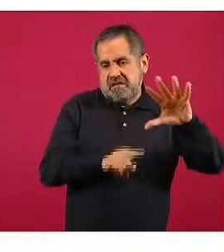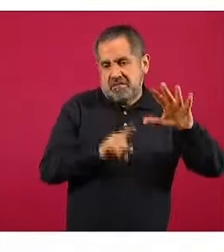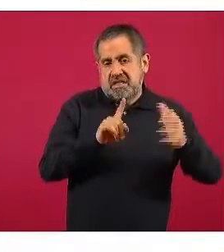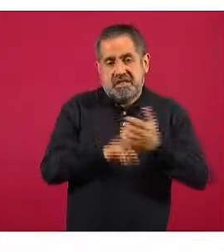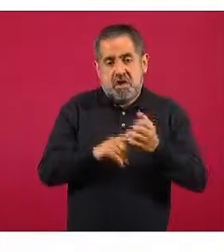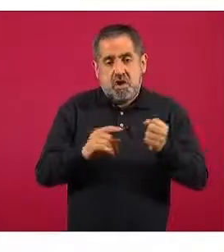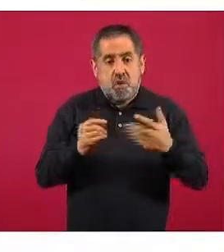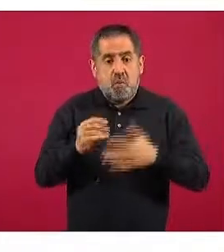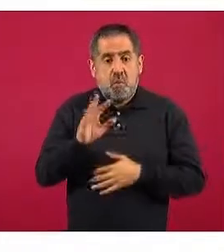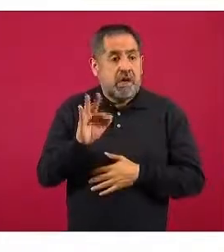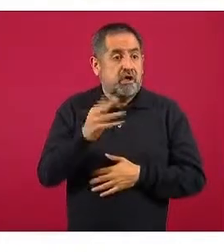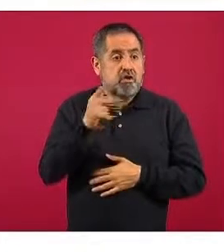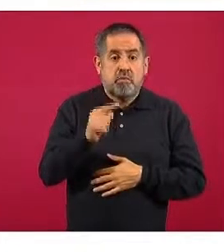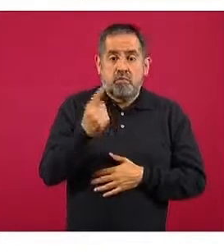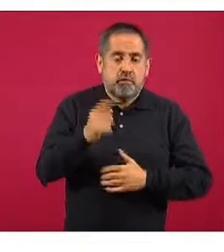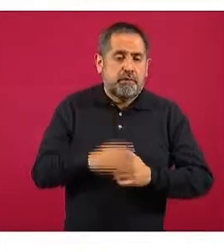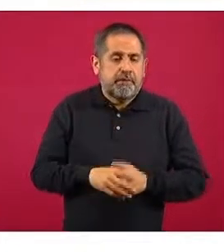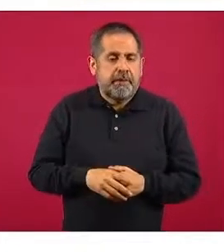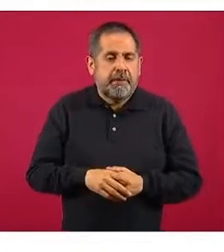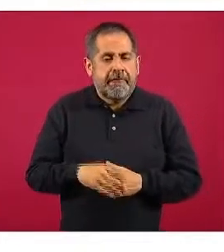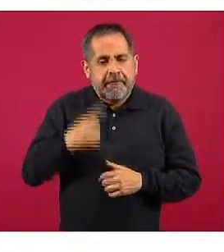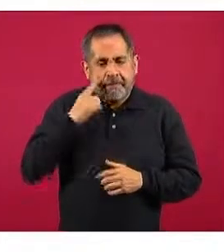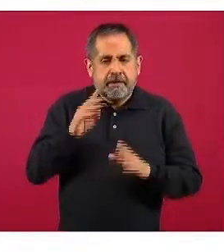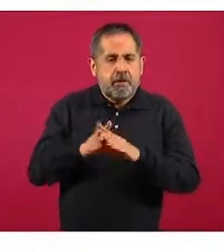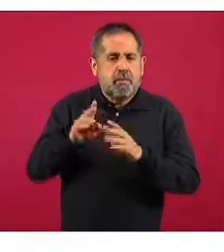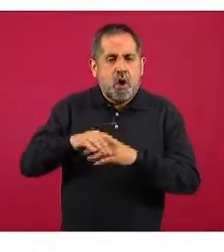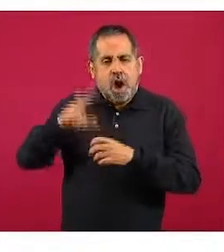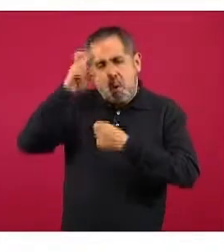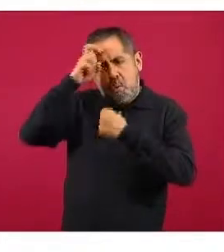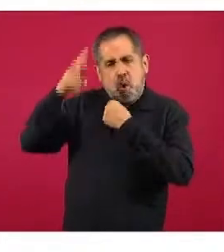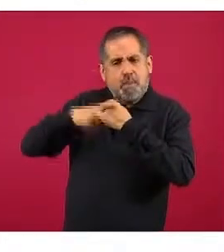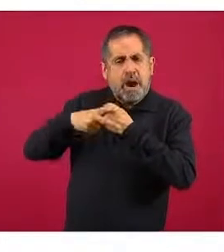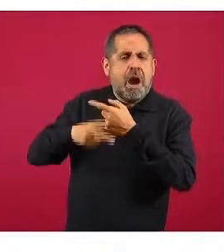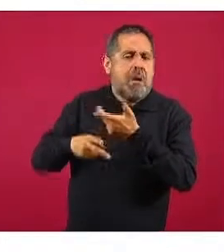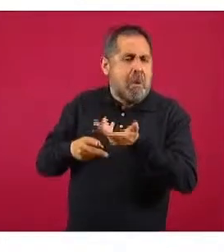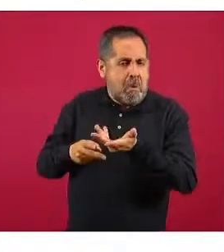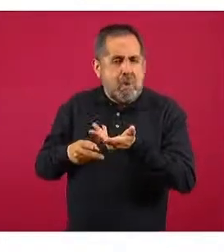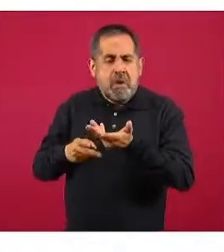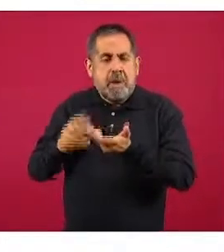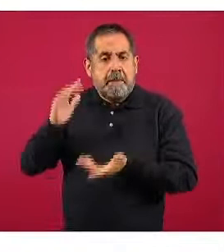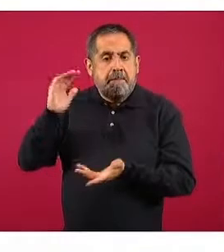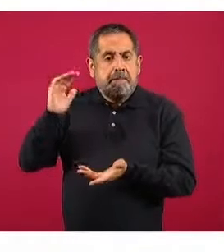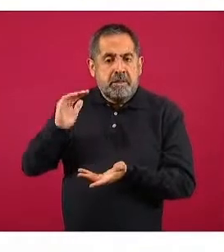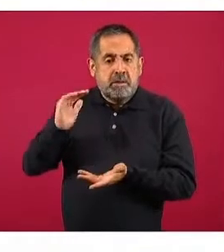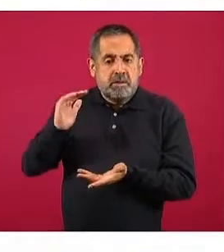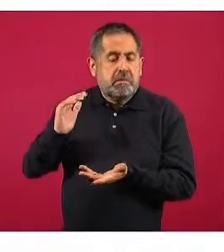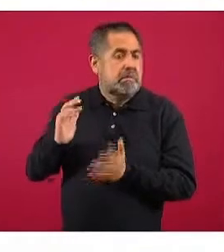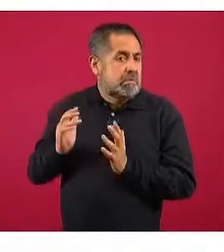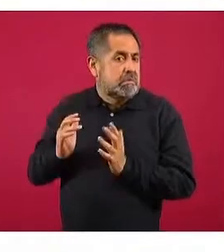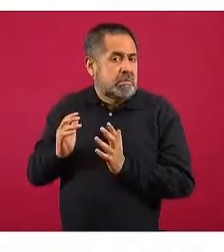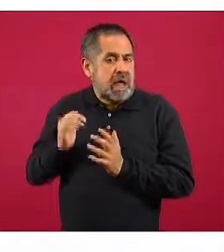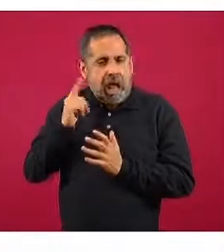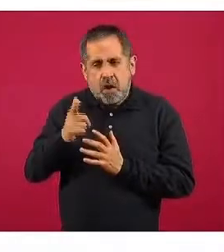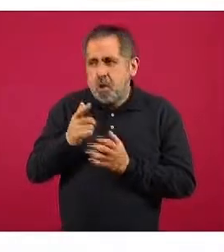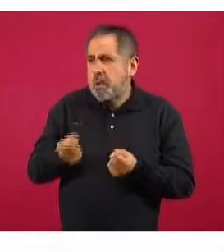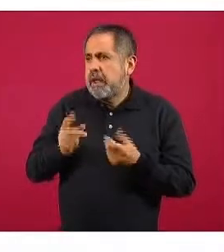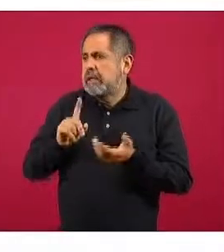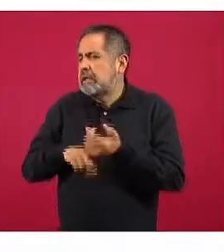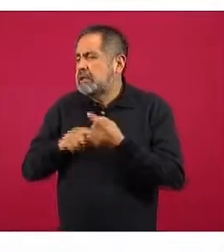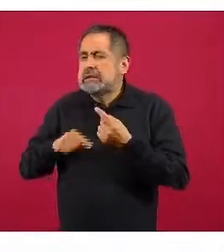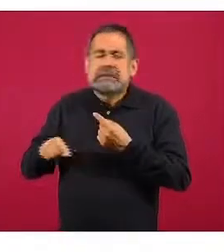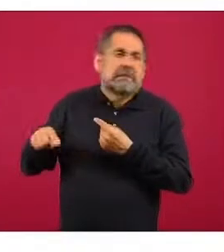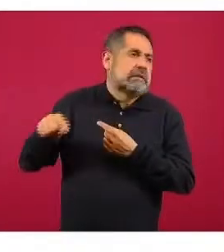continente americano. Y vemos cómo Europa ha tenido una disminución, al menos en la carga